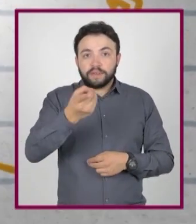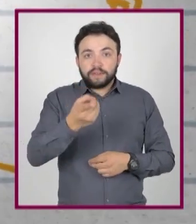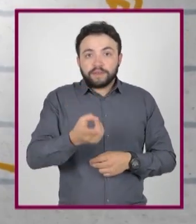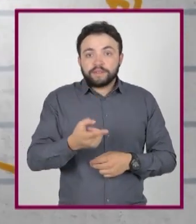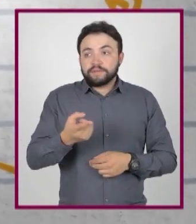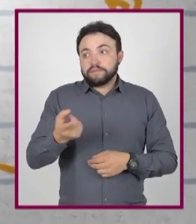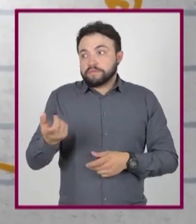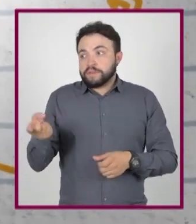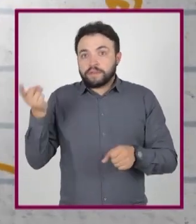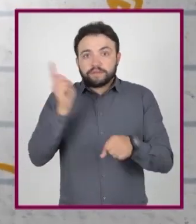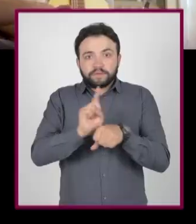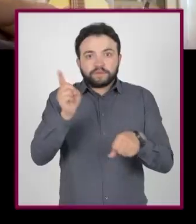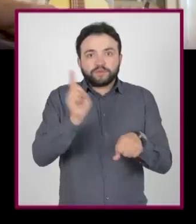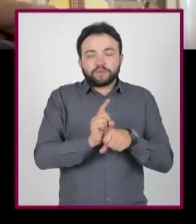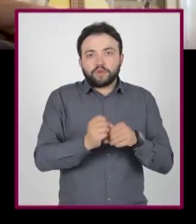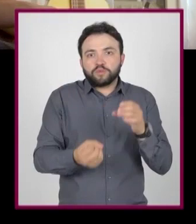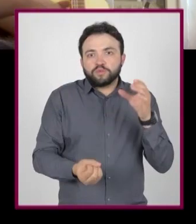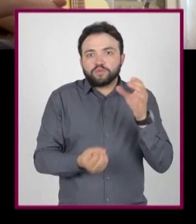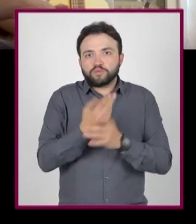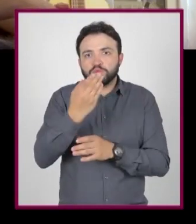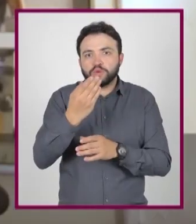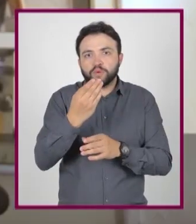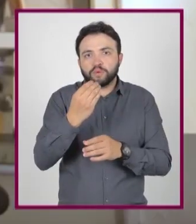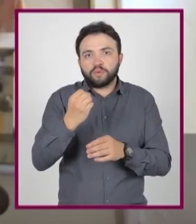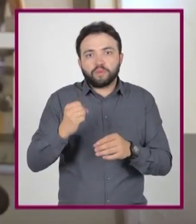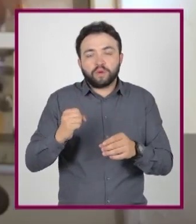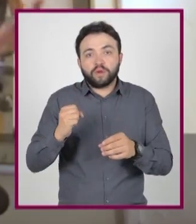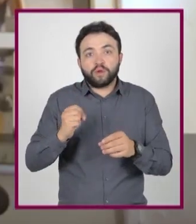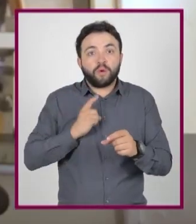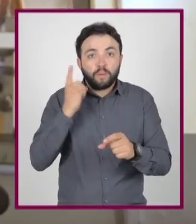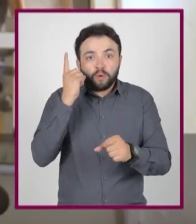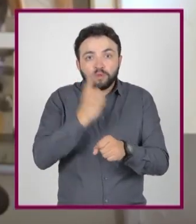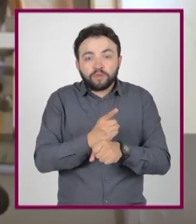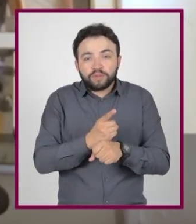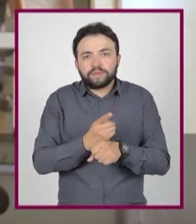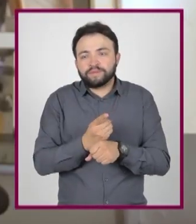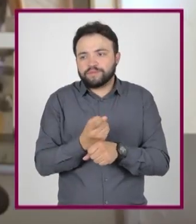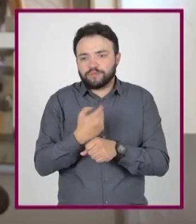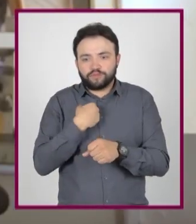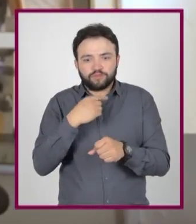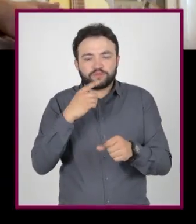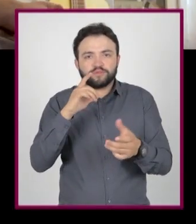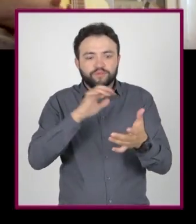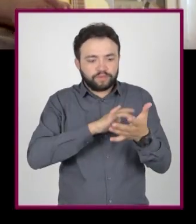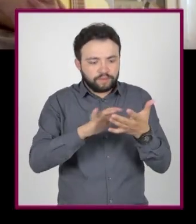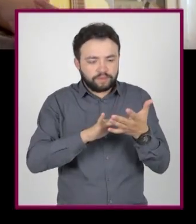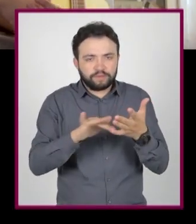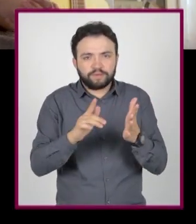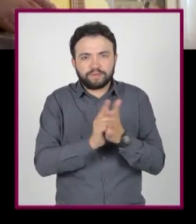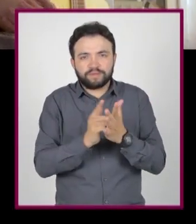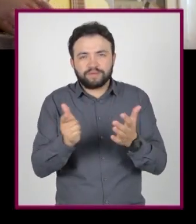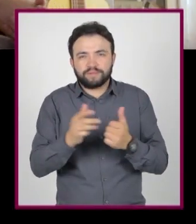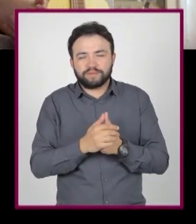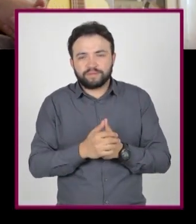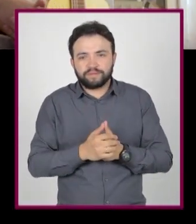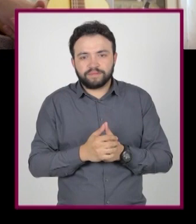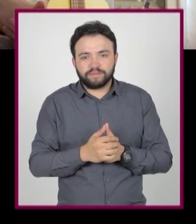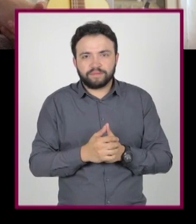Dicen que cada día es una nueva oportunidad. ¿Quién lo dice? Lo sé, lo leí en una galleta de la fortuna. Ah,